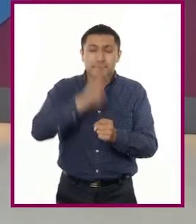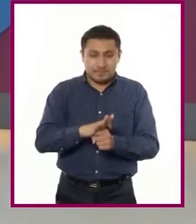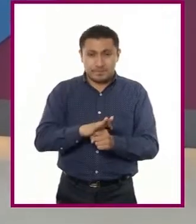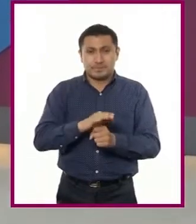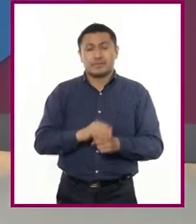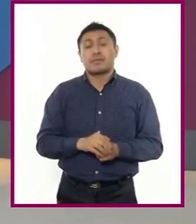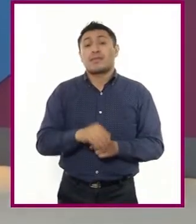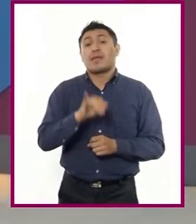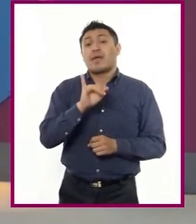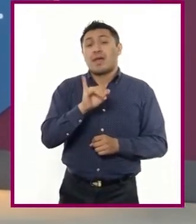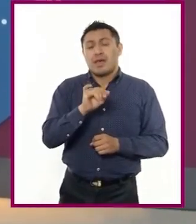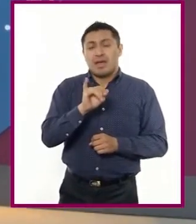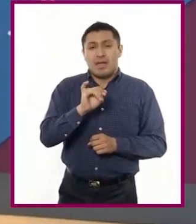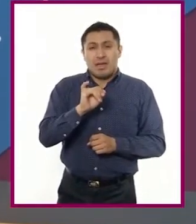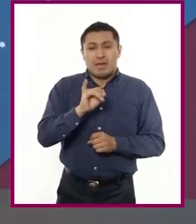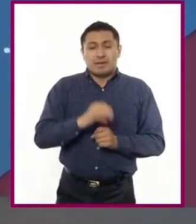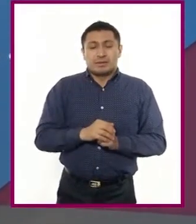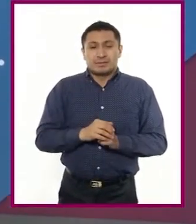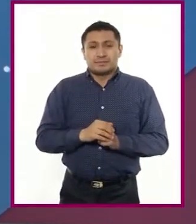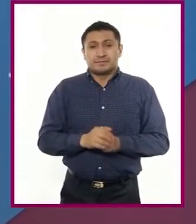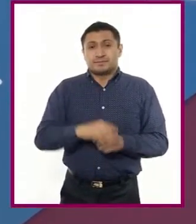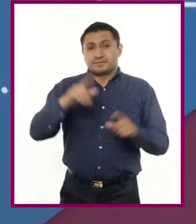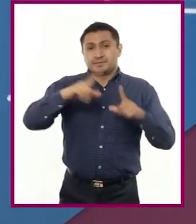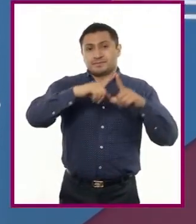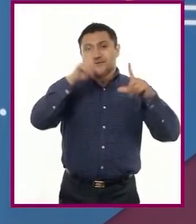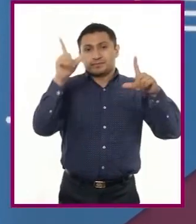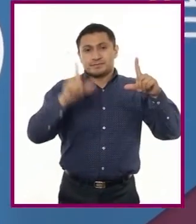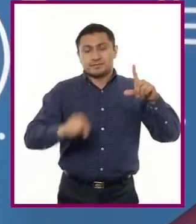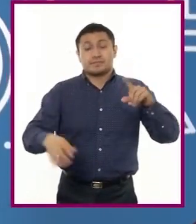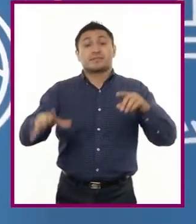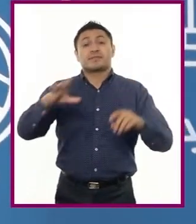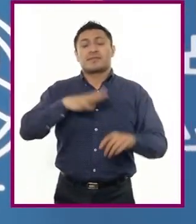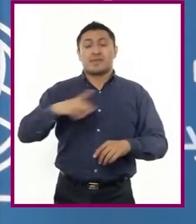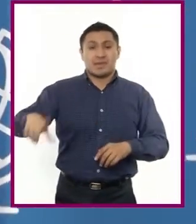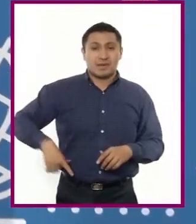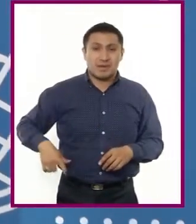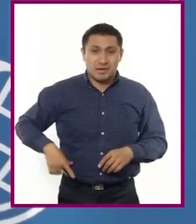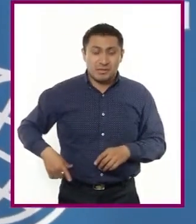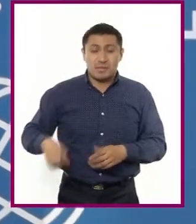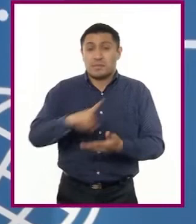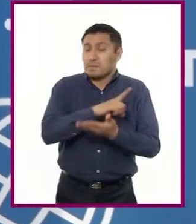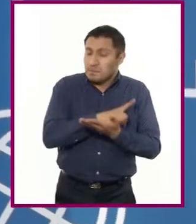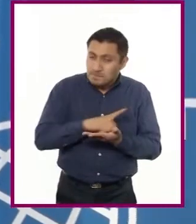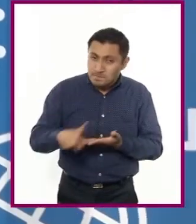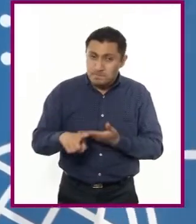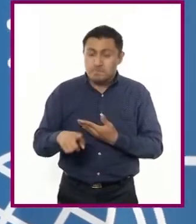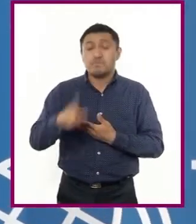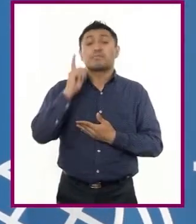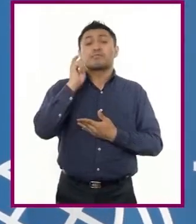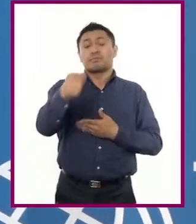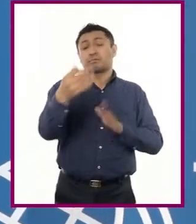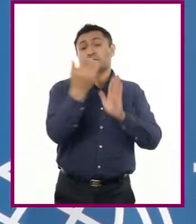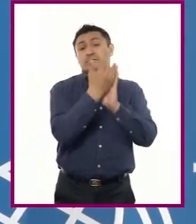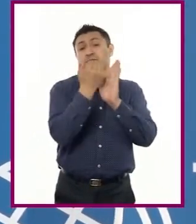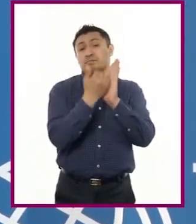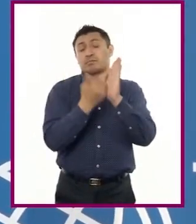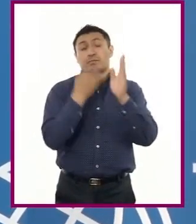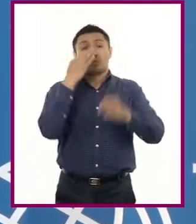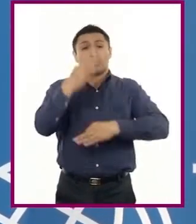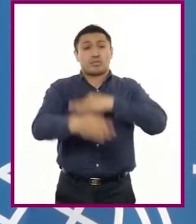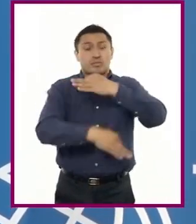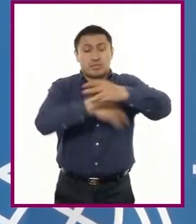B. Así es, maestro. Nuestro país, al ser un Estado de Derecho, estipula que tanto la ciudadanía